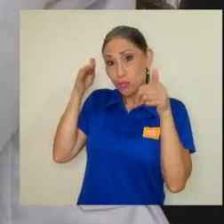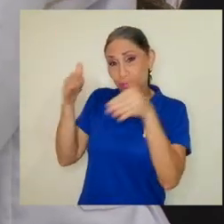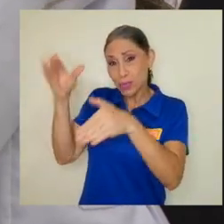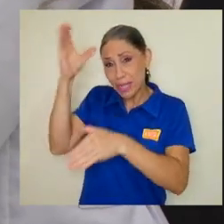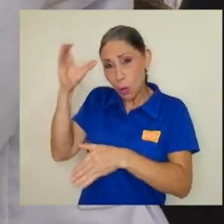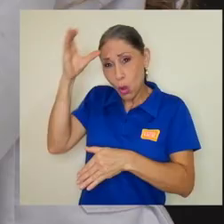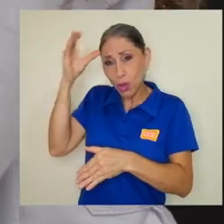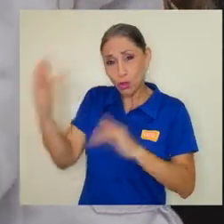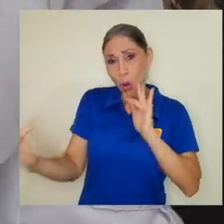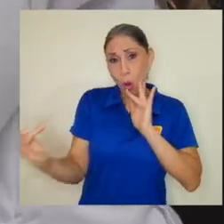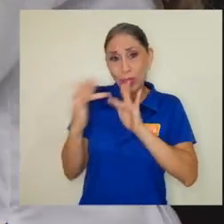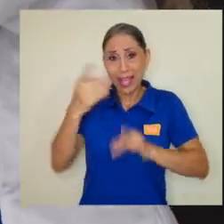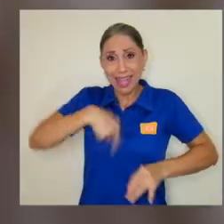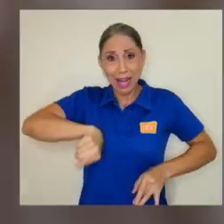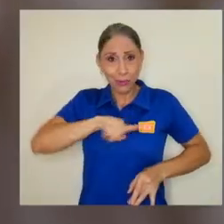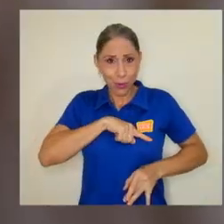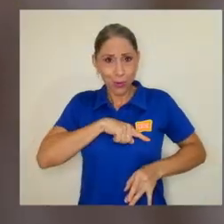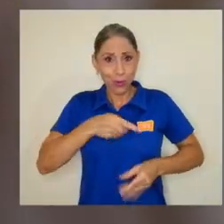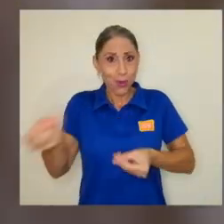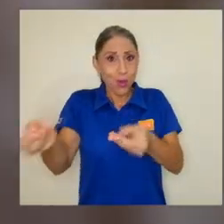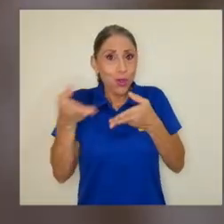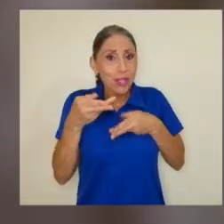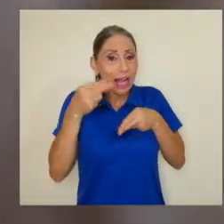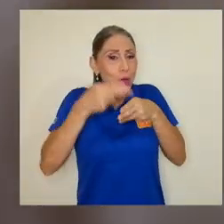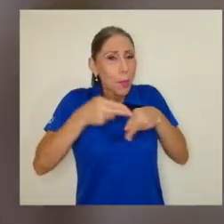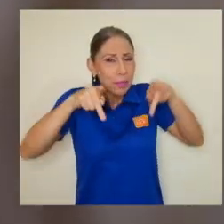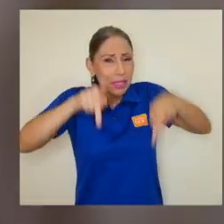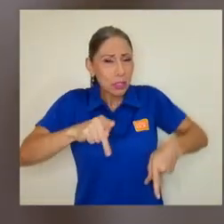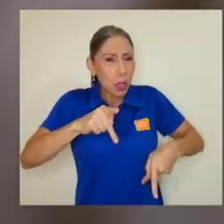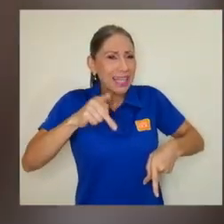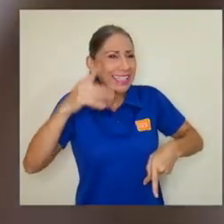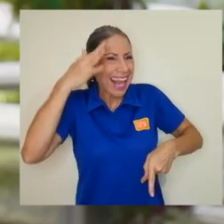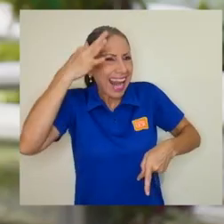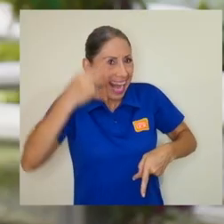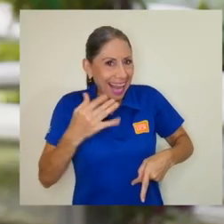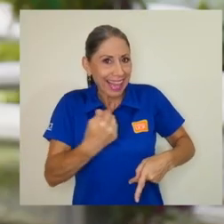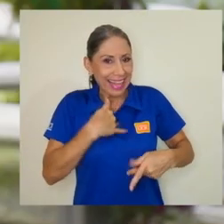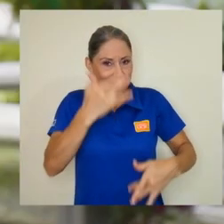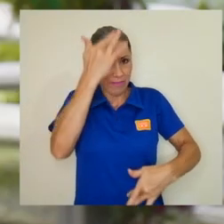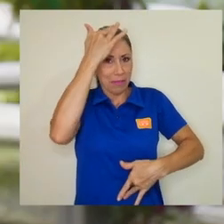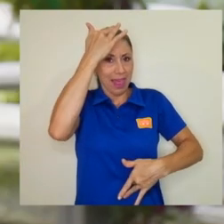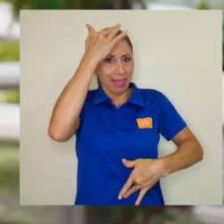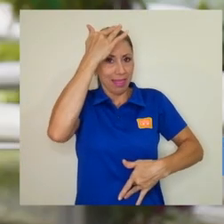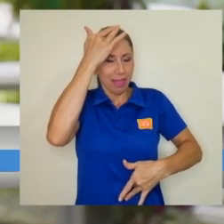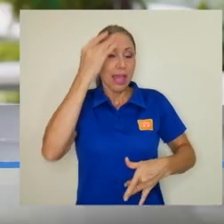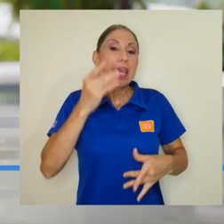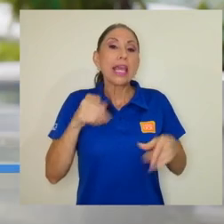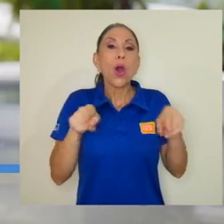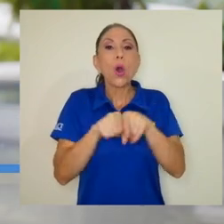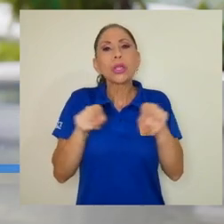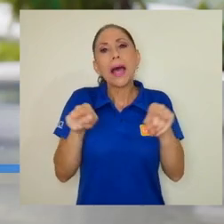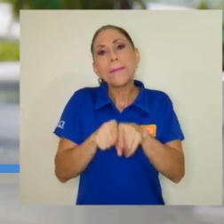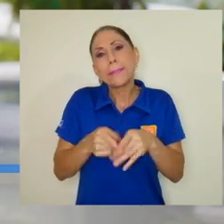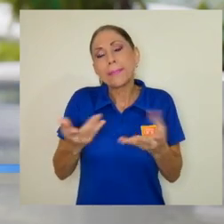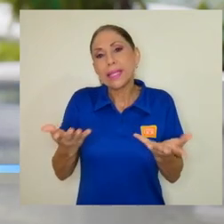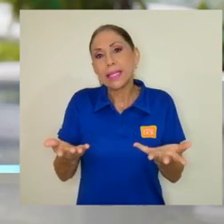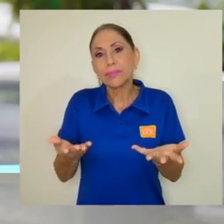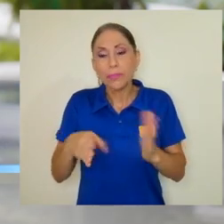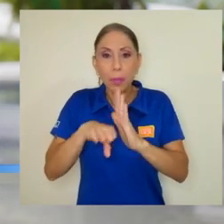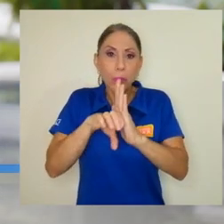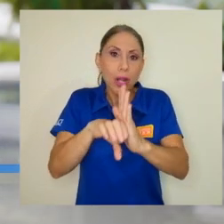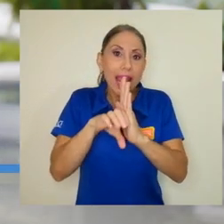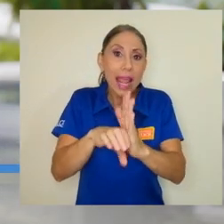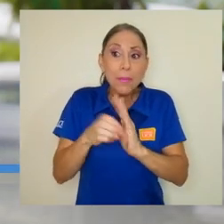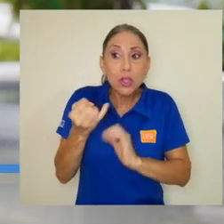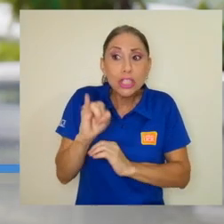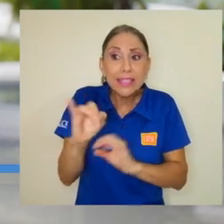prefieren a los pacientes en los que tienen sospecha de que presentan esta enfermedad. O la otra opción es si se trata